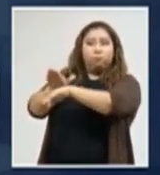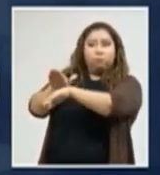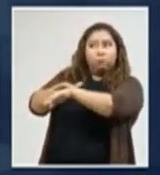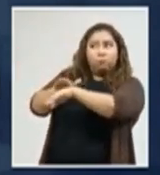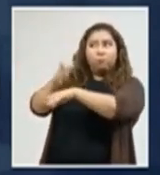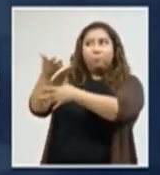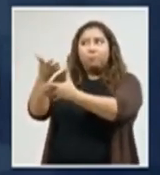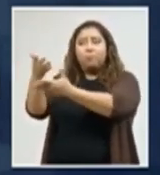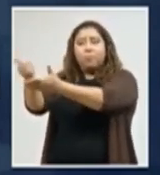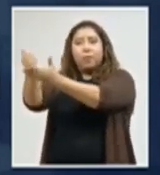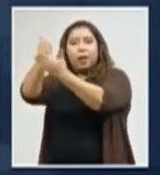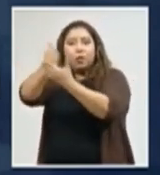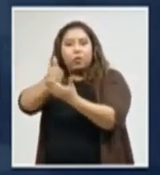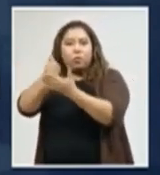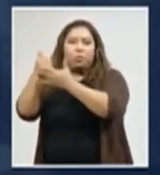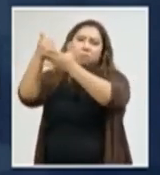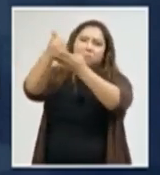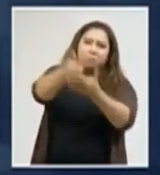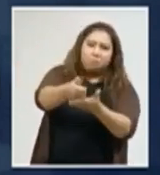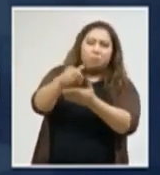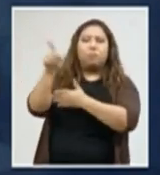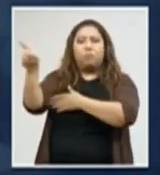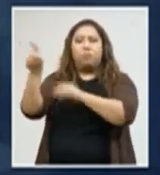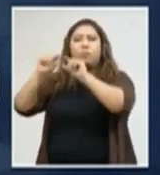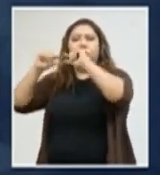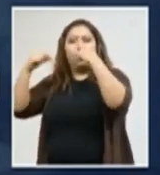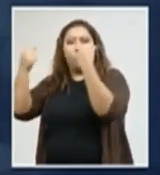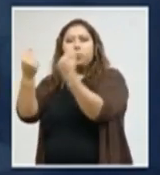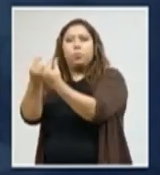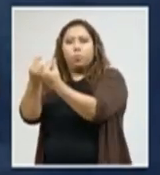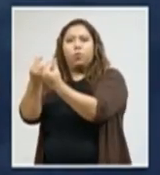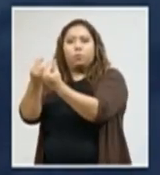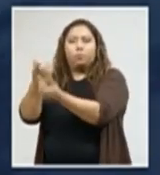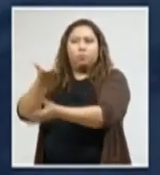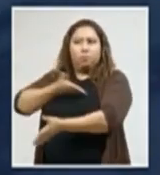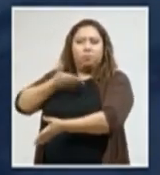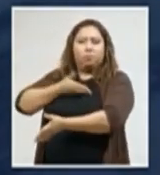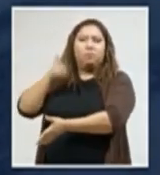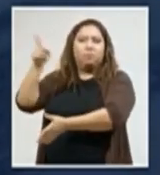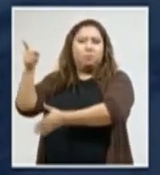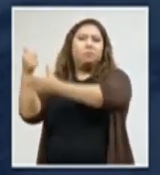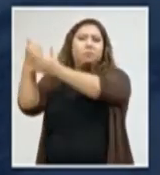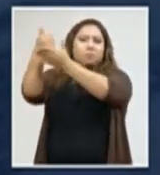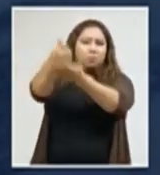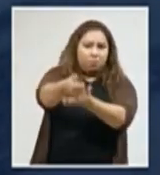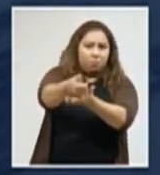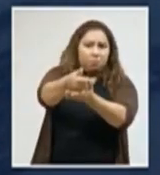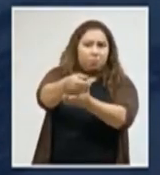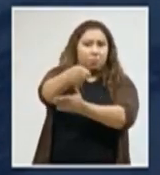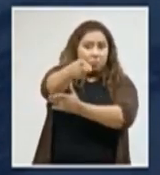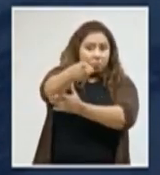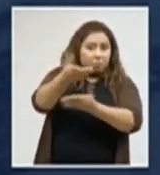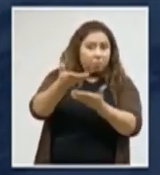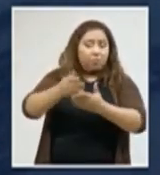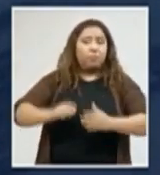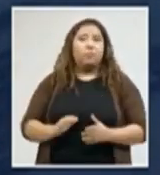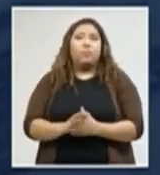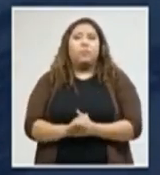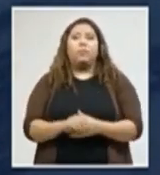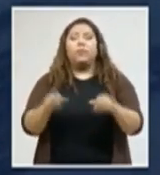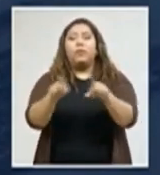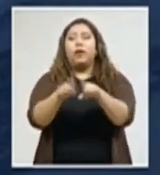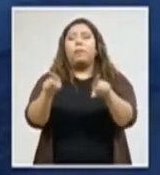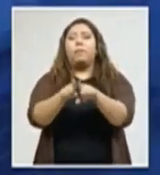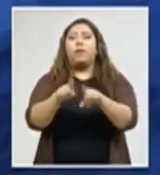de médicos dispuesto a atenderle y apoyarle y darle las instrucciones necesarias que usted presente. Además, puede